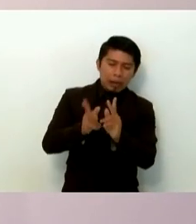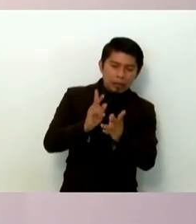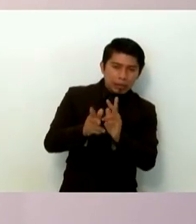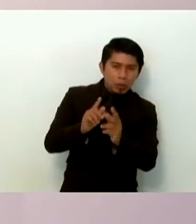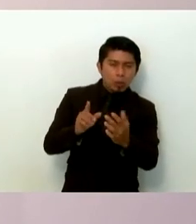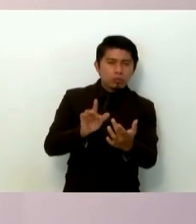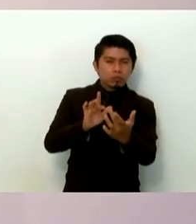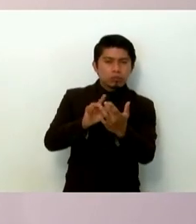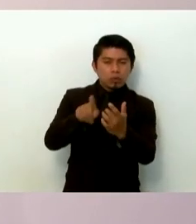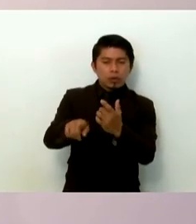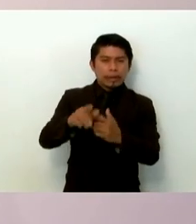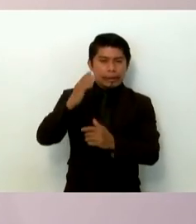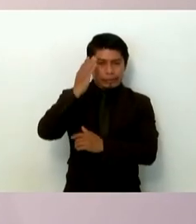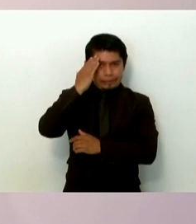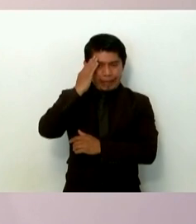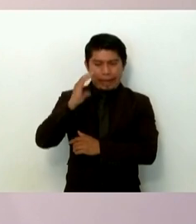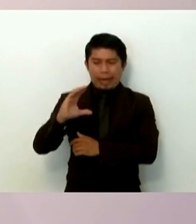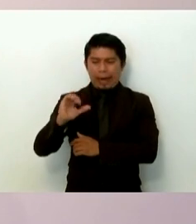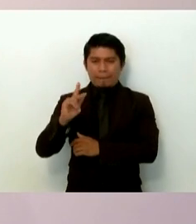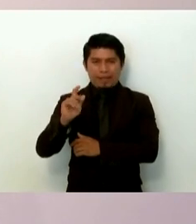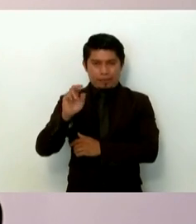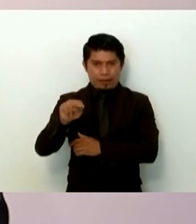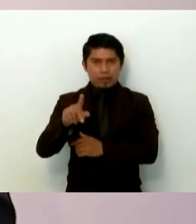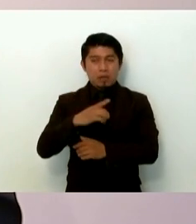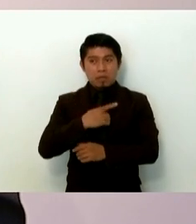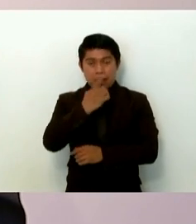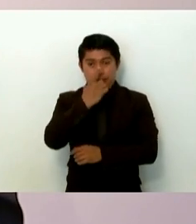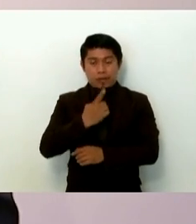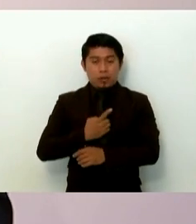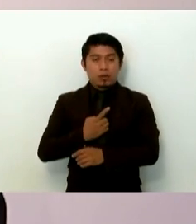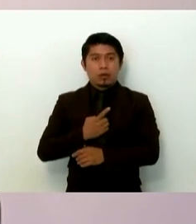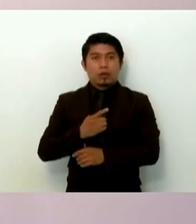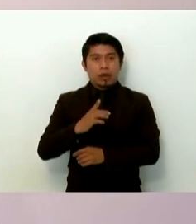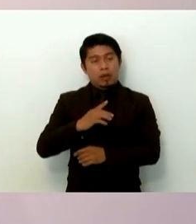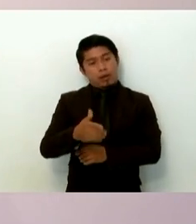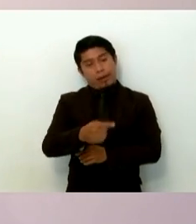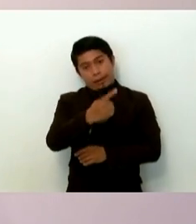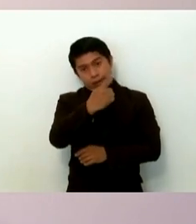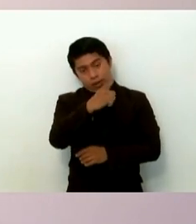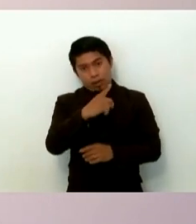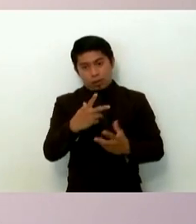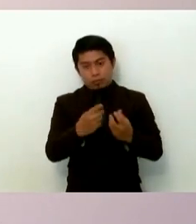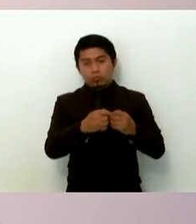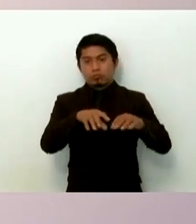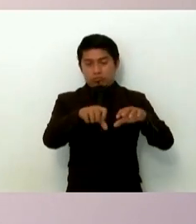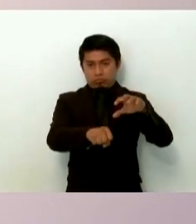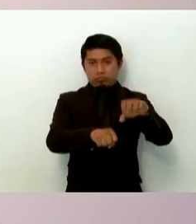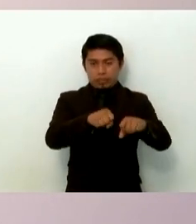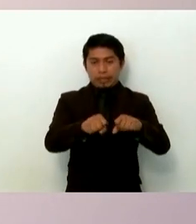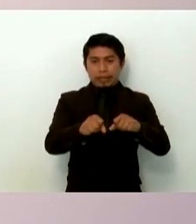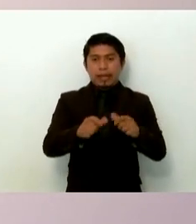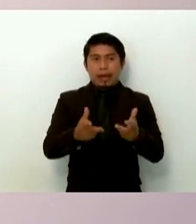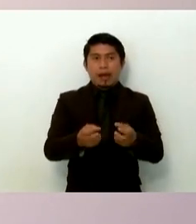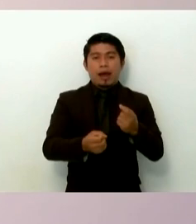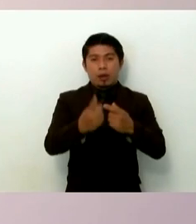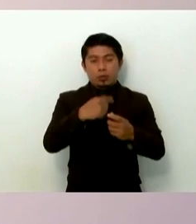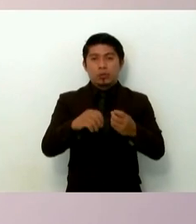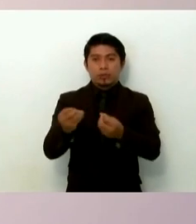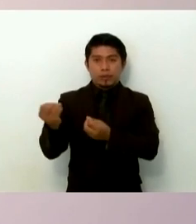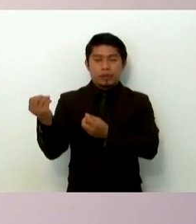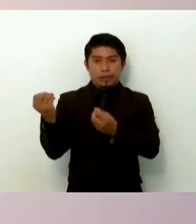personalmente con el capitán y él me refirió que pues había colaborado a la detención y a entregar a algunos,